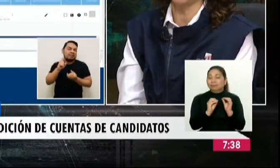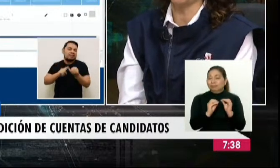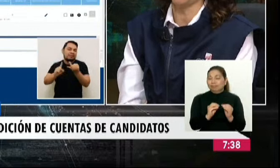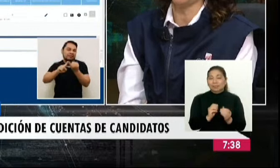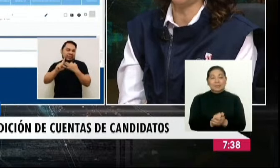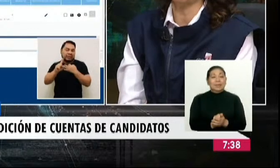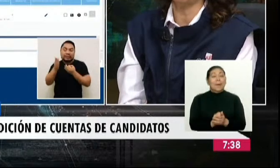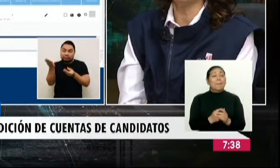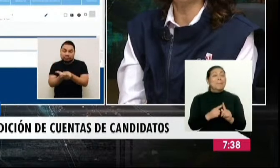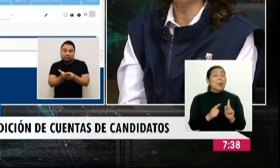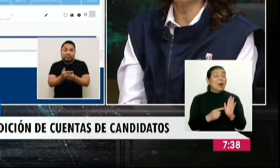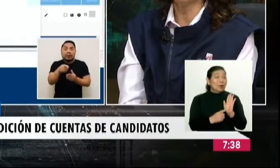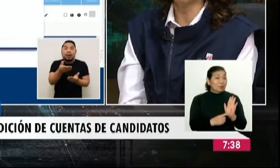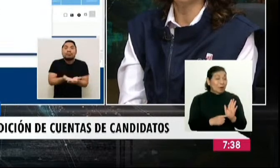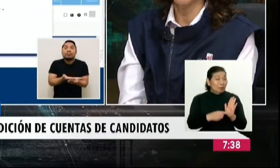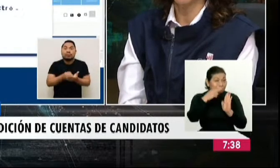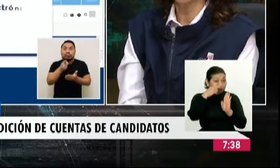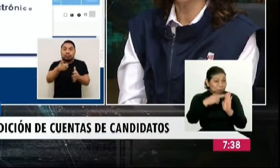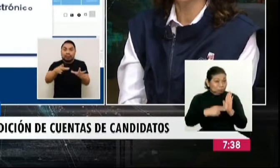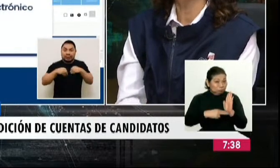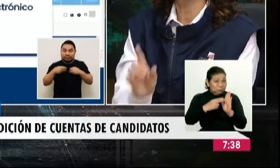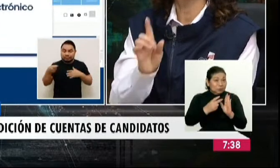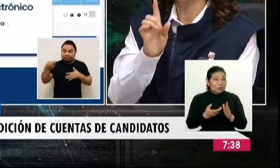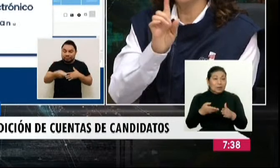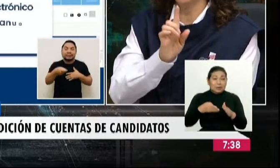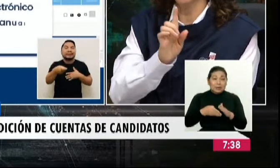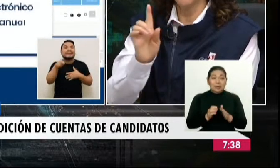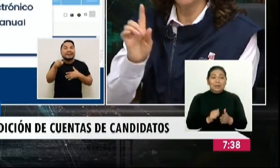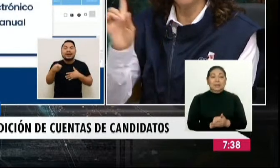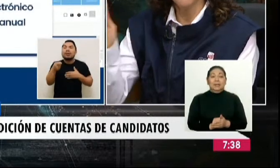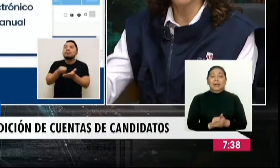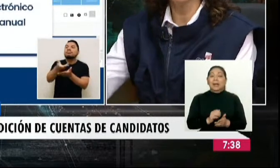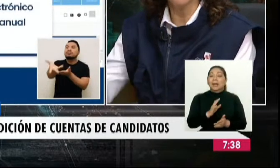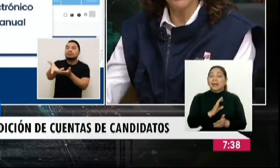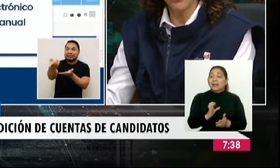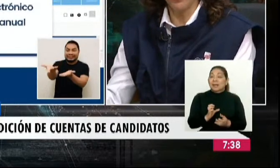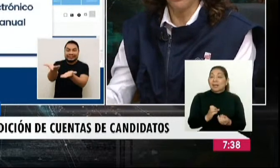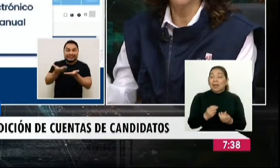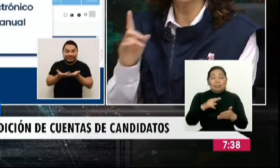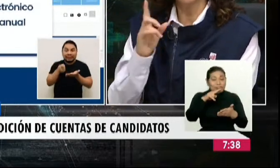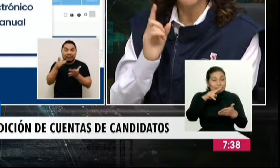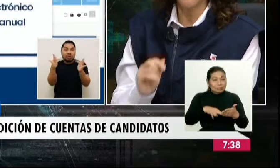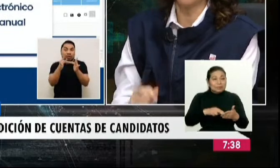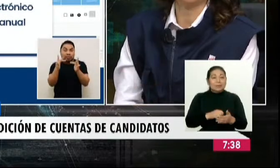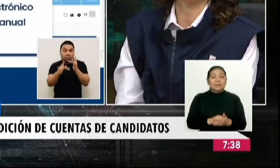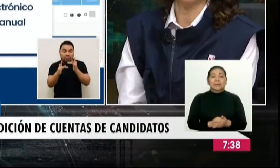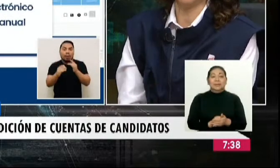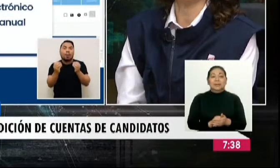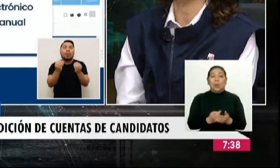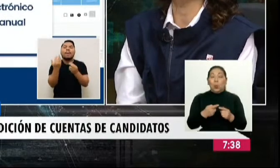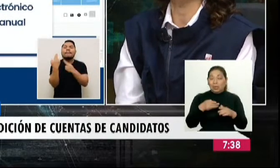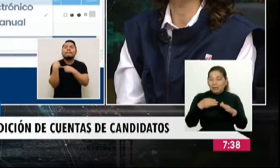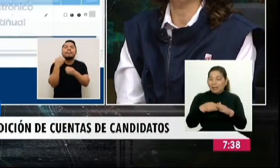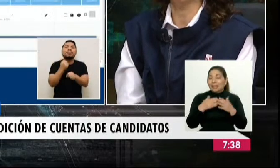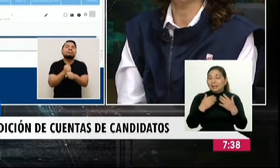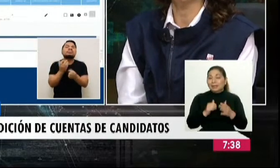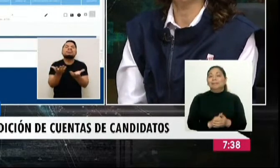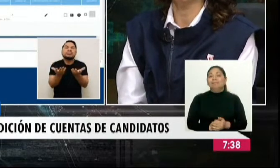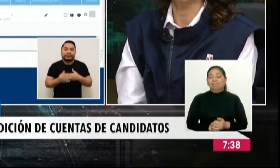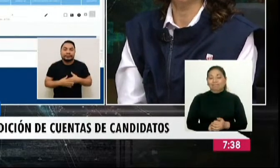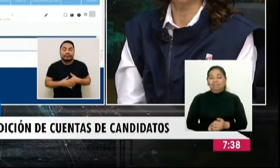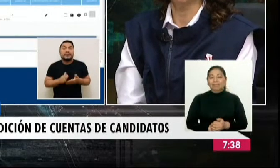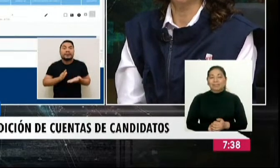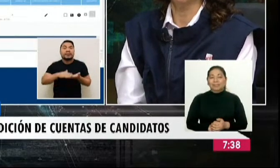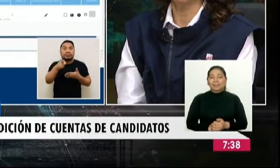disposición de Pero aparece ya revisada o ingresada. El Estado es en revisión. Ah, en revisión. Ingresada, sí. Perfecto.